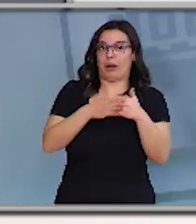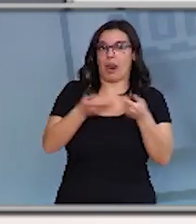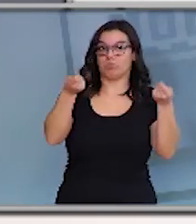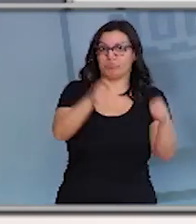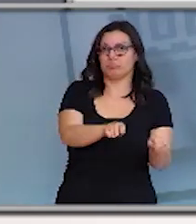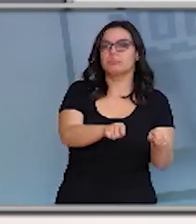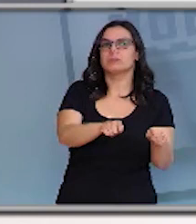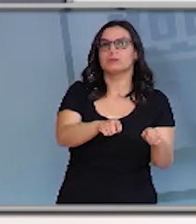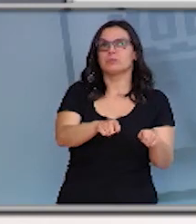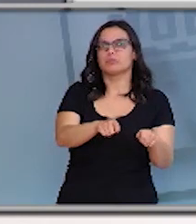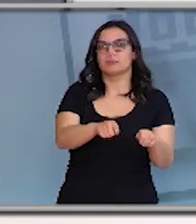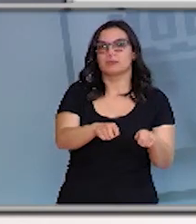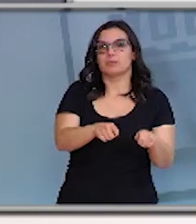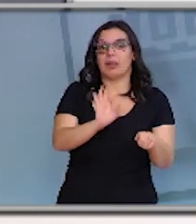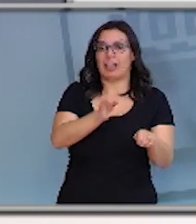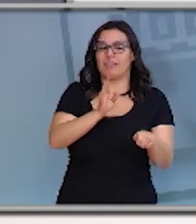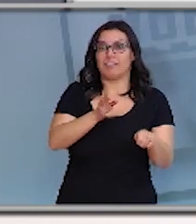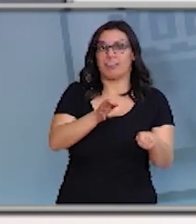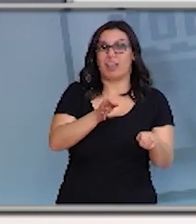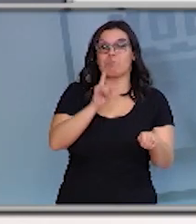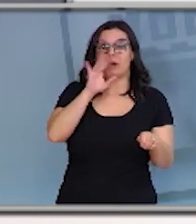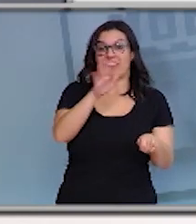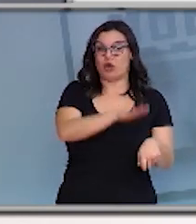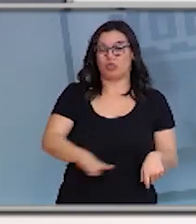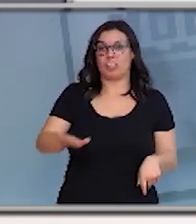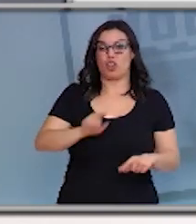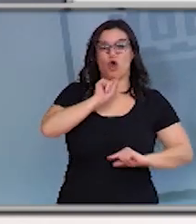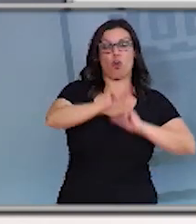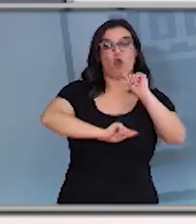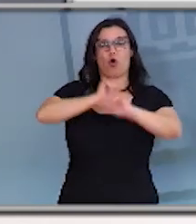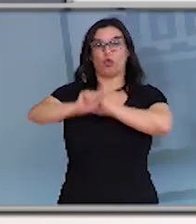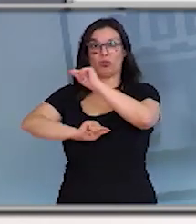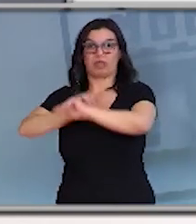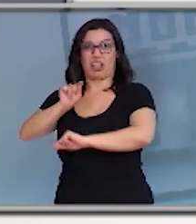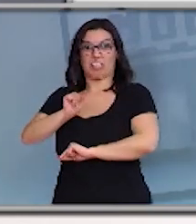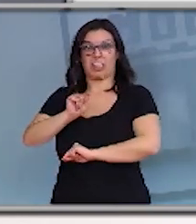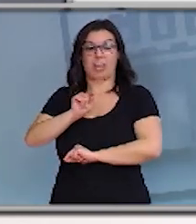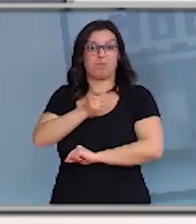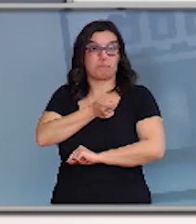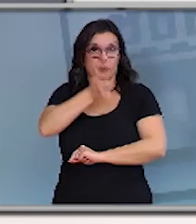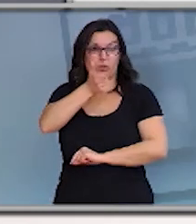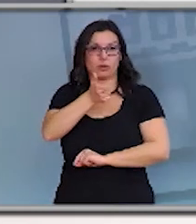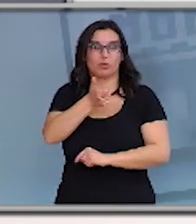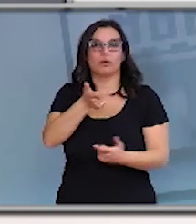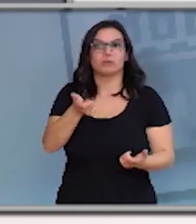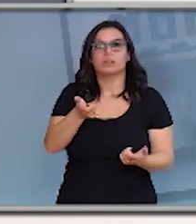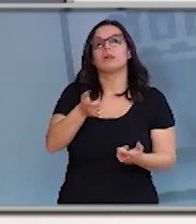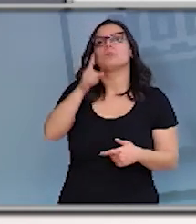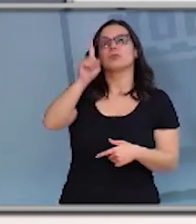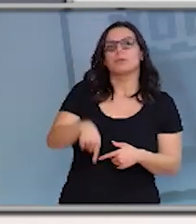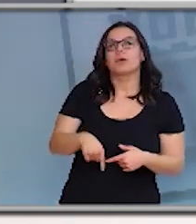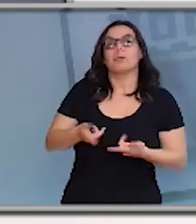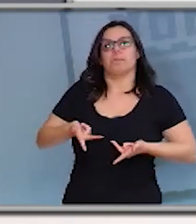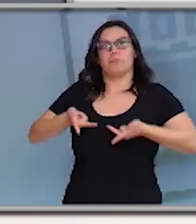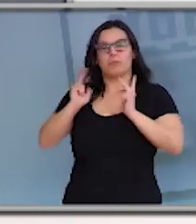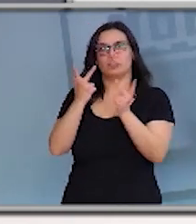consideración a escasa evidencia do papel de transmisión dos niños en a transmisión da enfermedade, permisos de cuidados para menores,